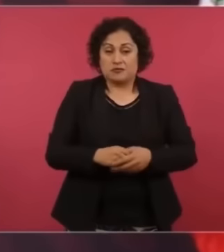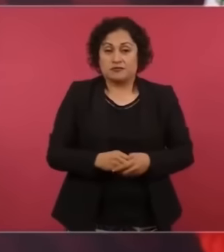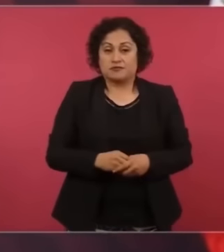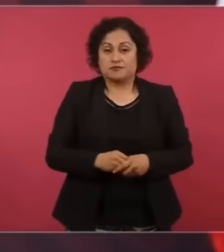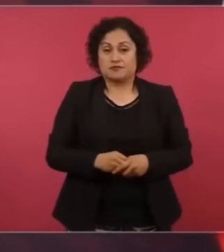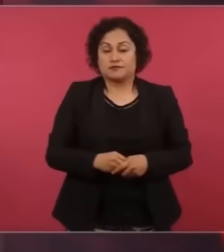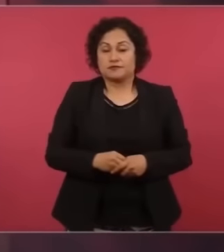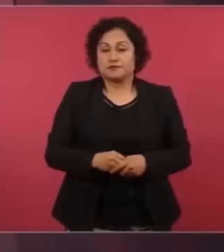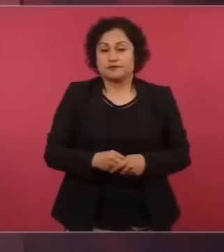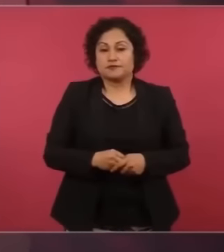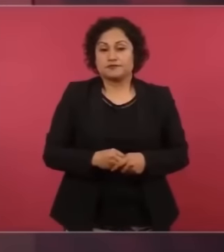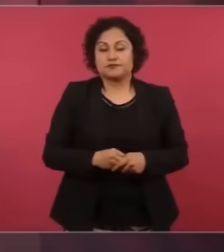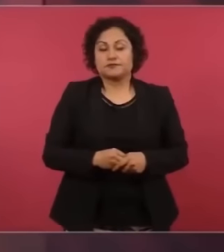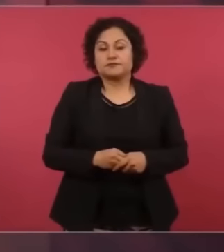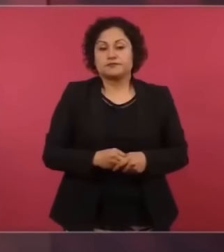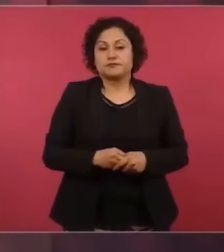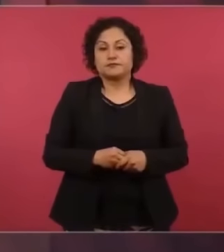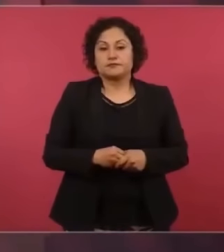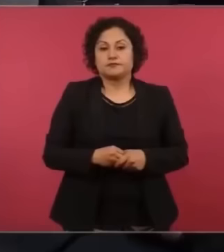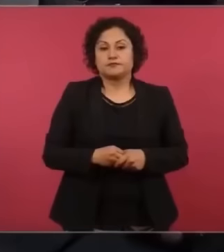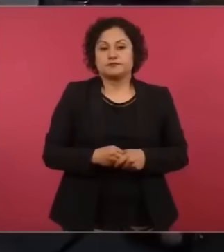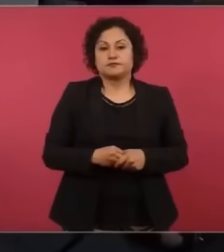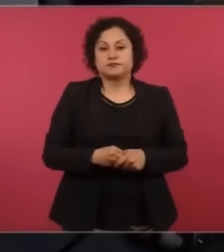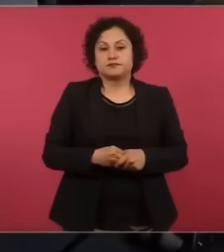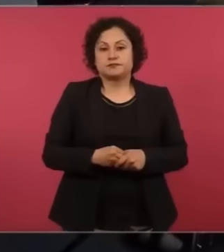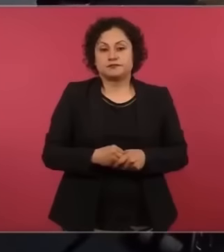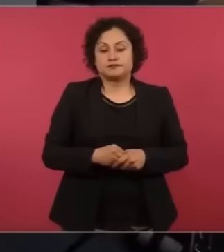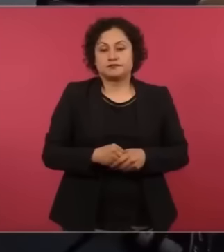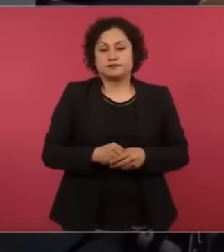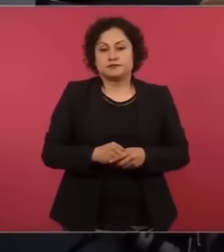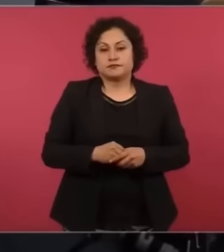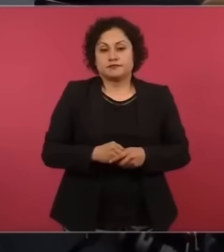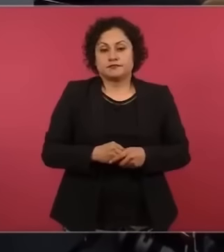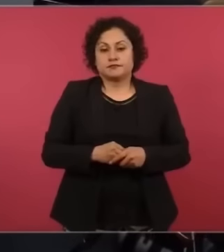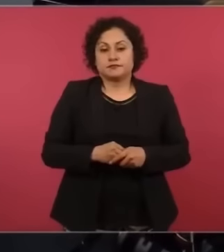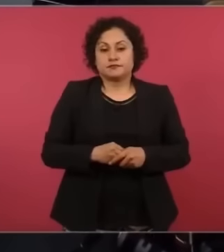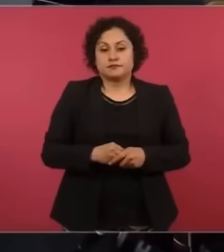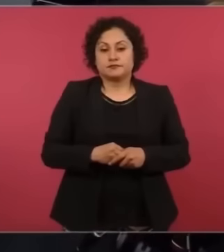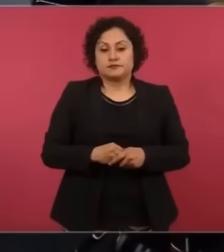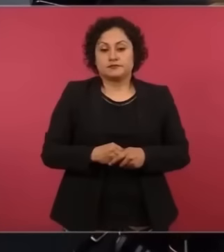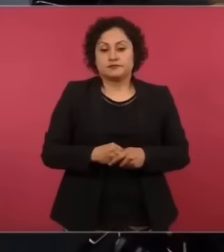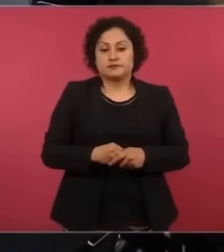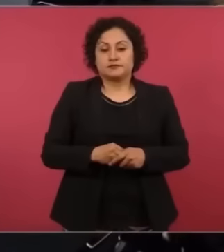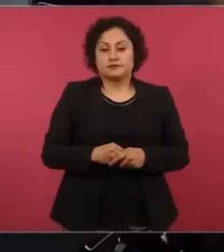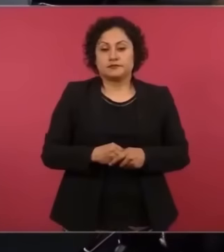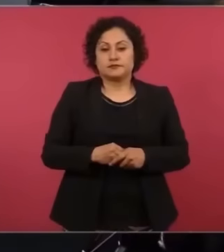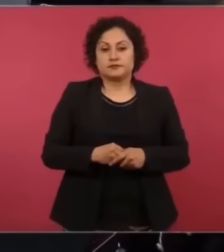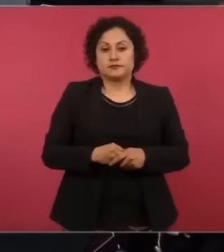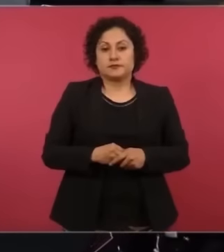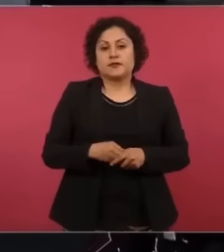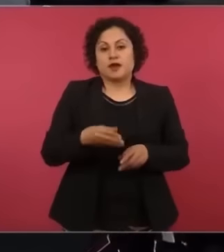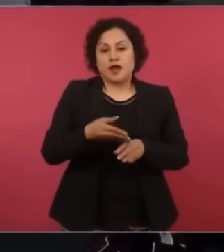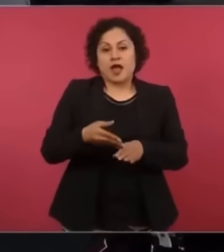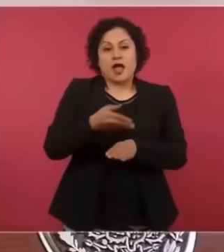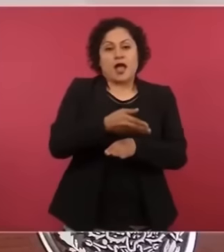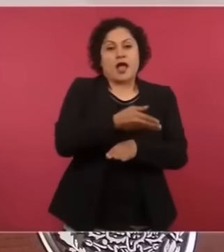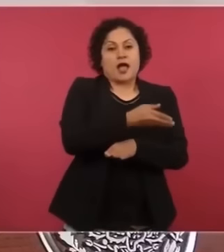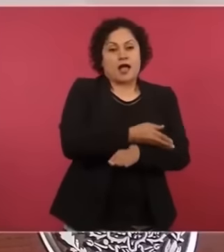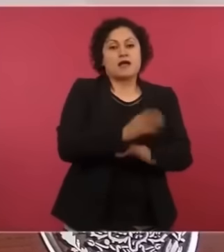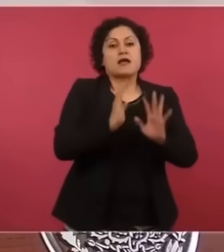Si ya estaban entregando todos esos